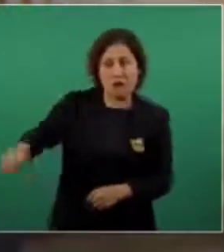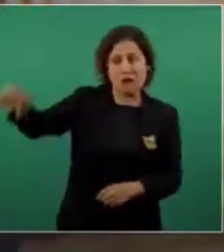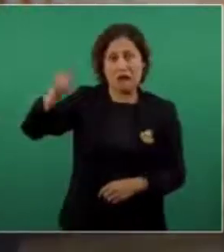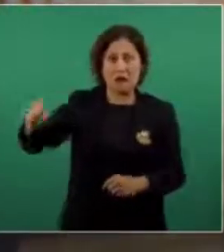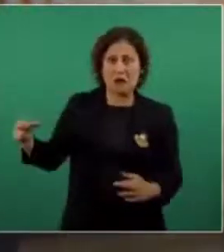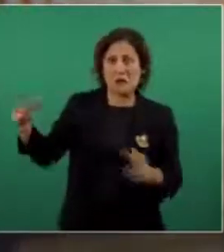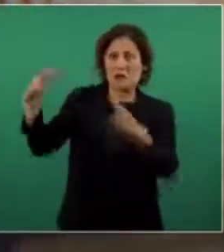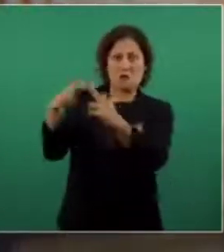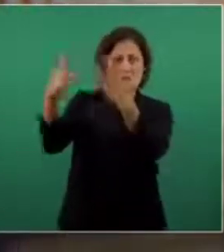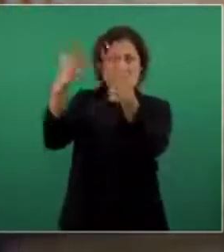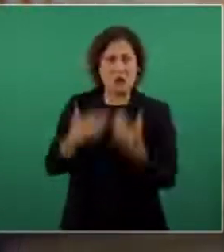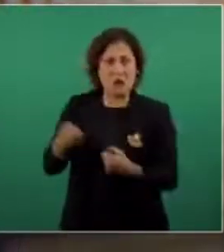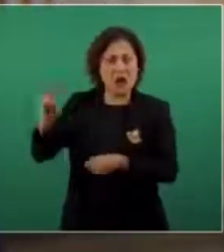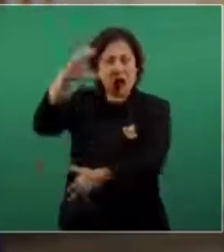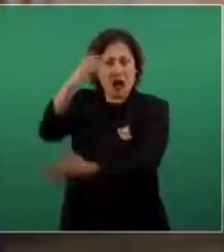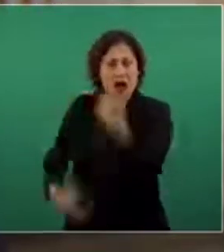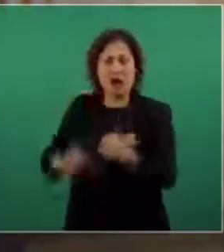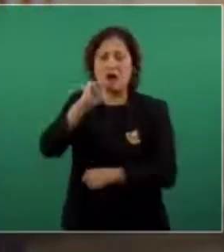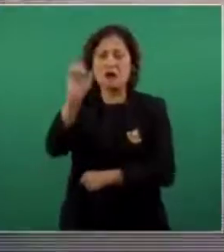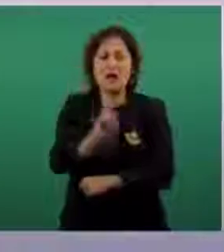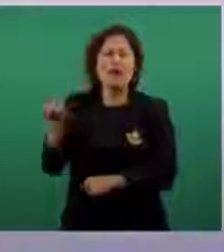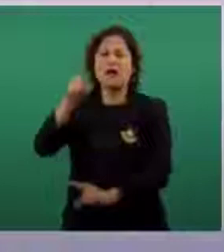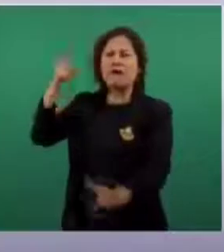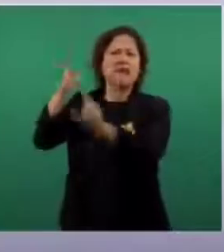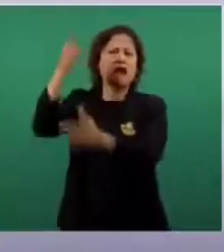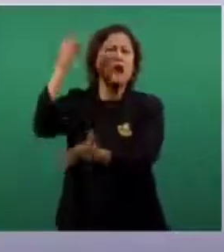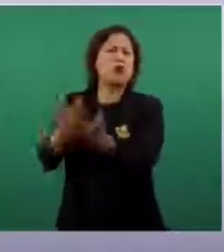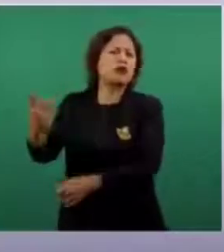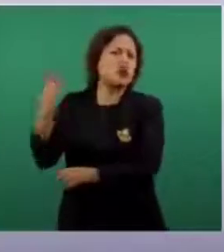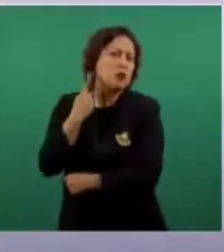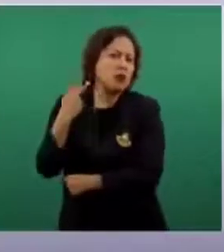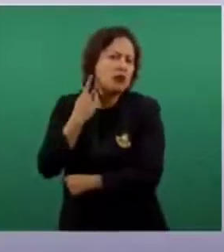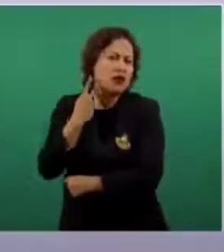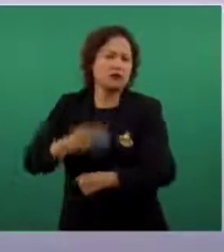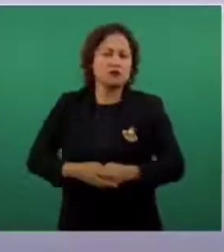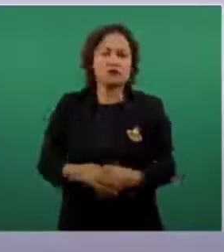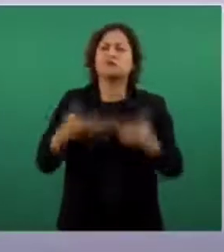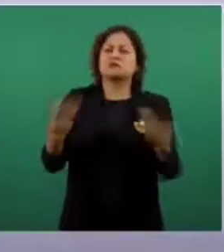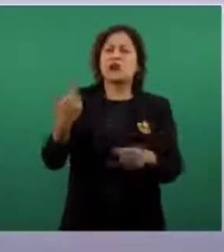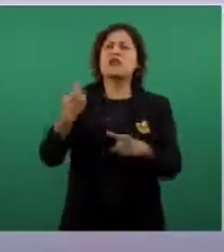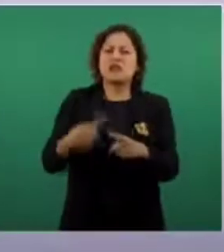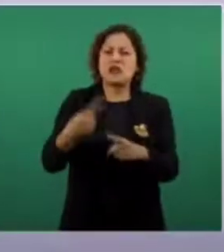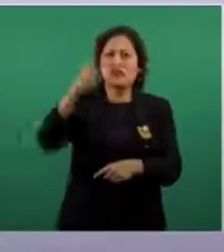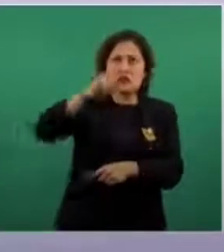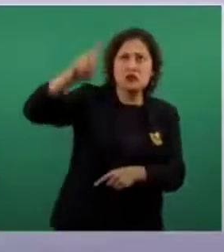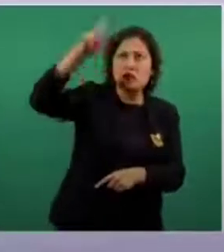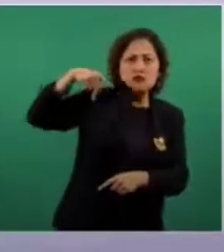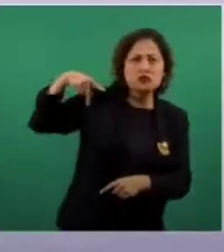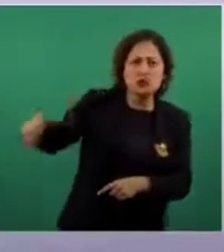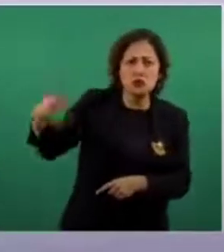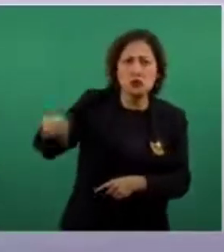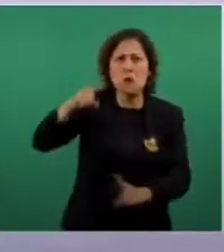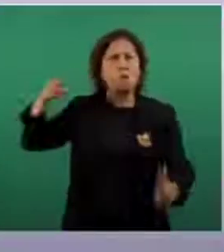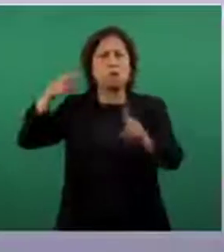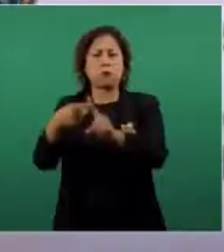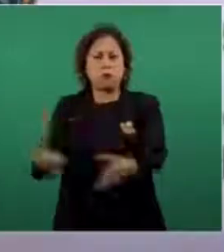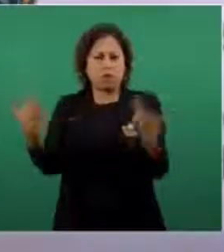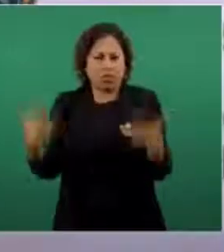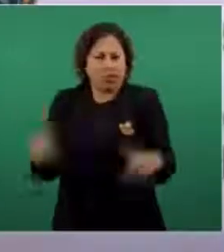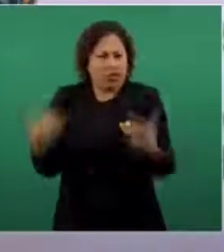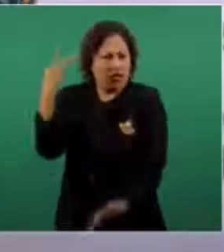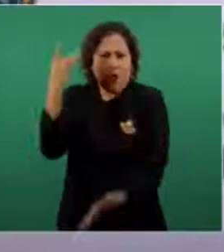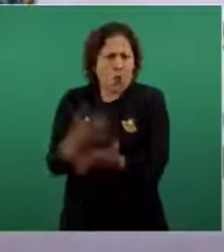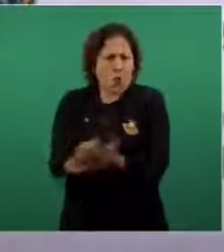católicos, sino por política. Su Dios es el dinero y las combinaciones